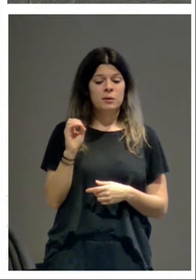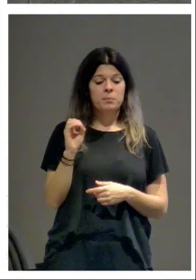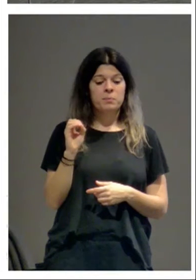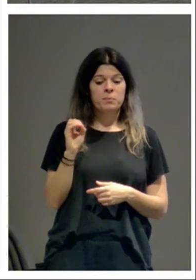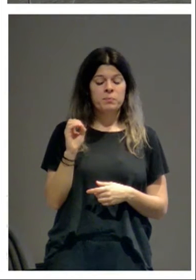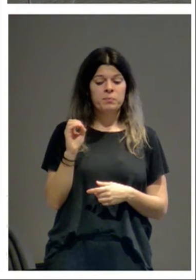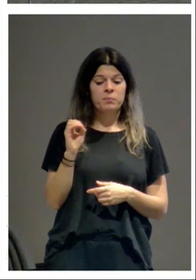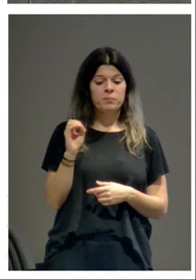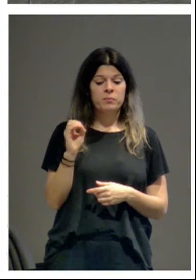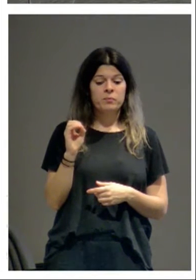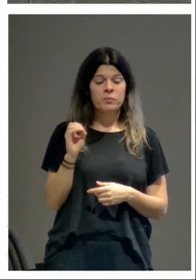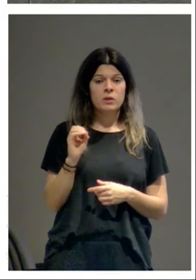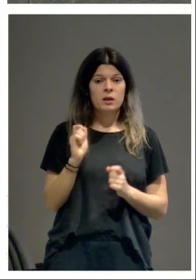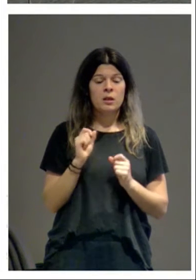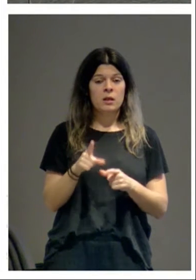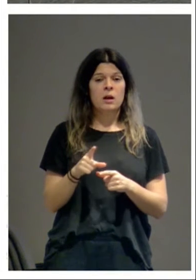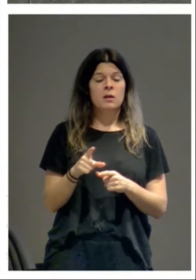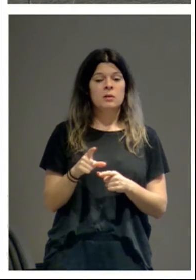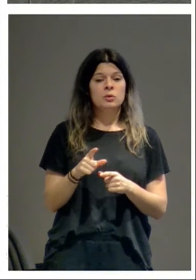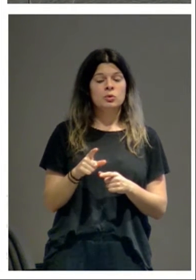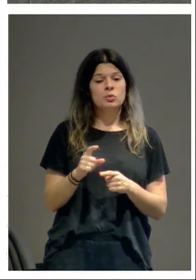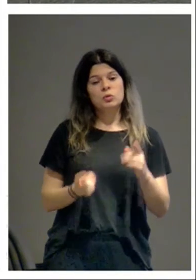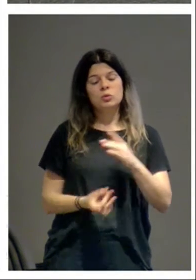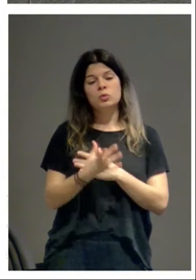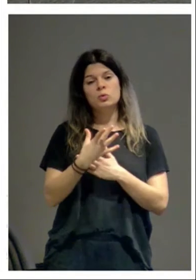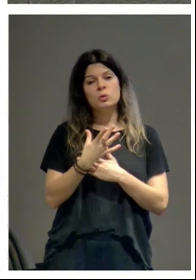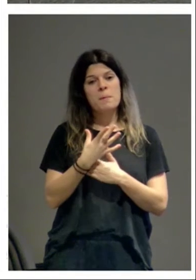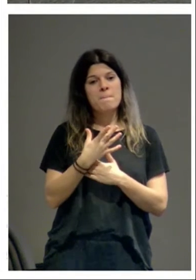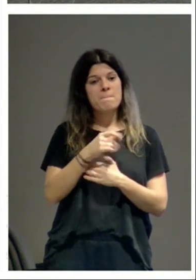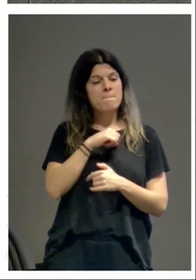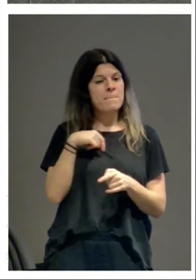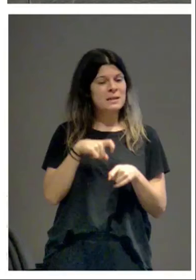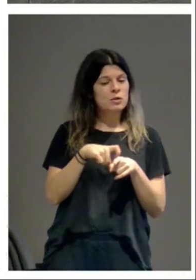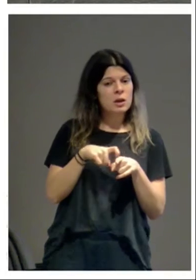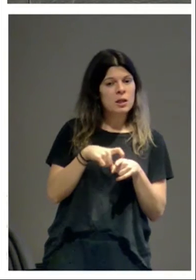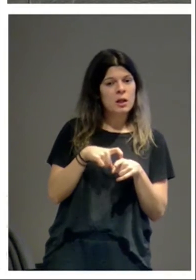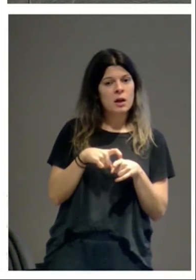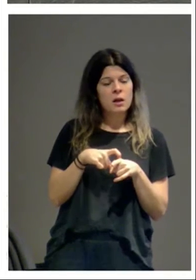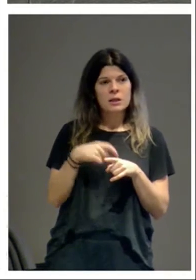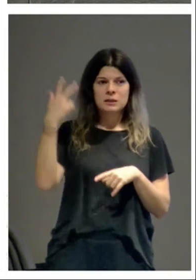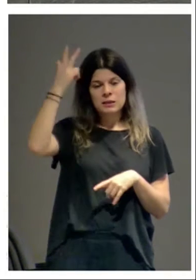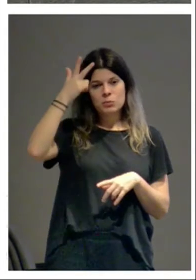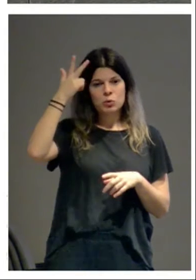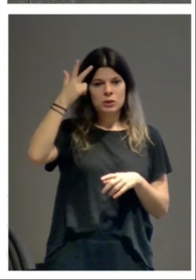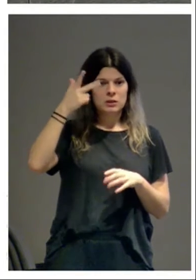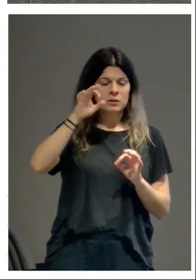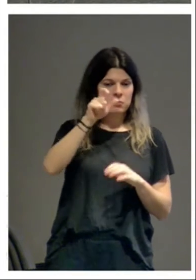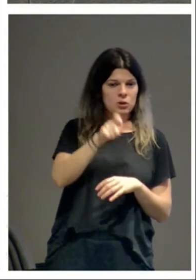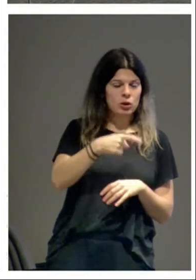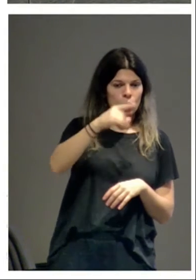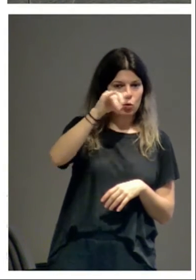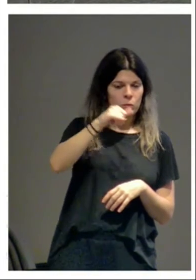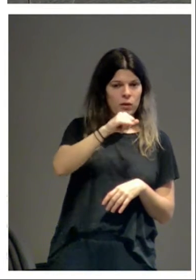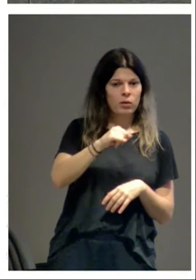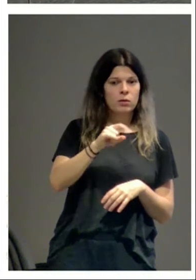llegó a construir una personalidad como hipótesis por parte de Gómez Moreno que luego fue